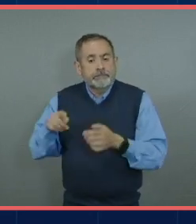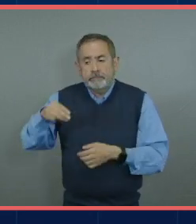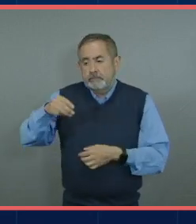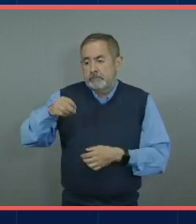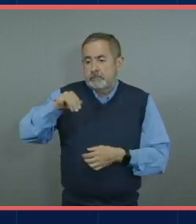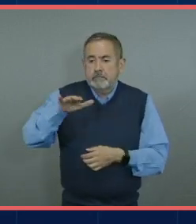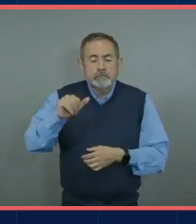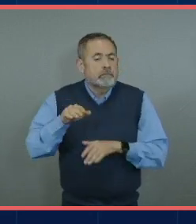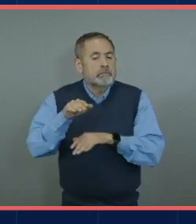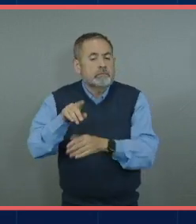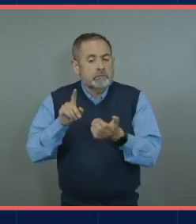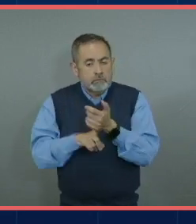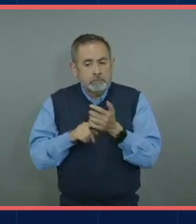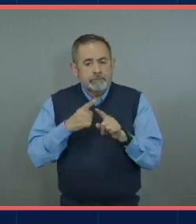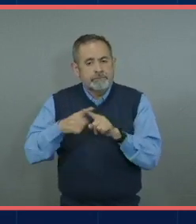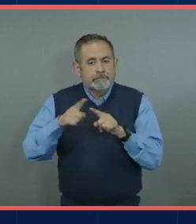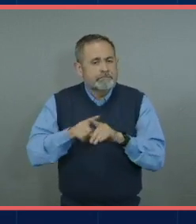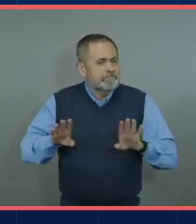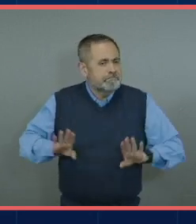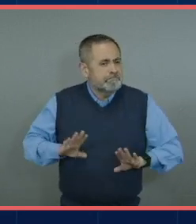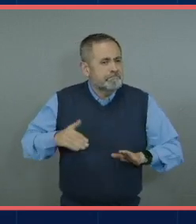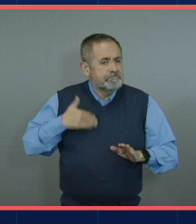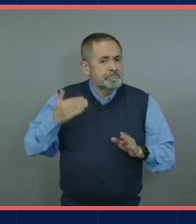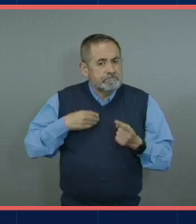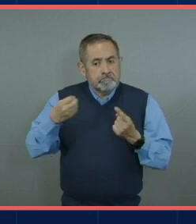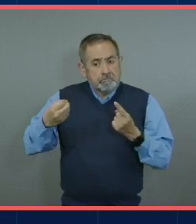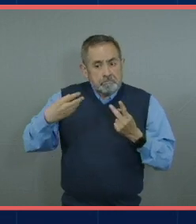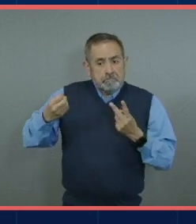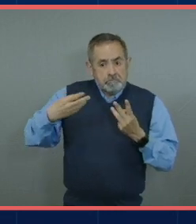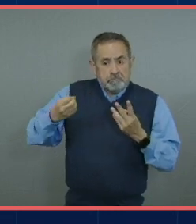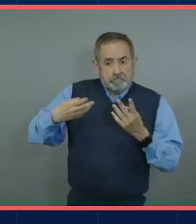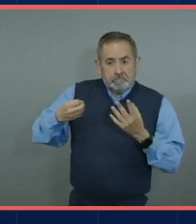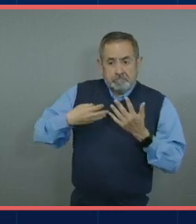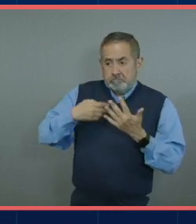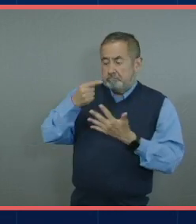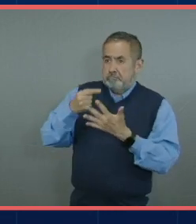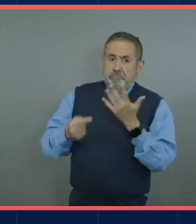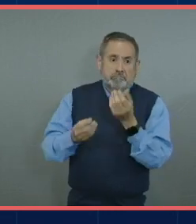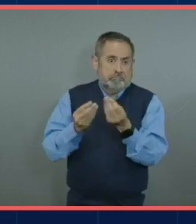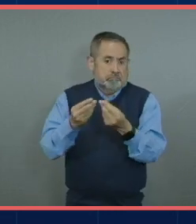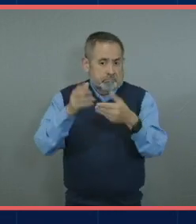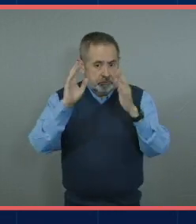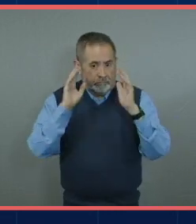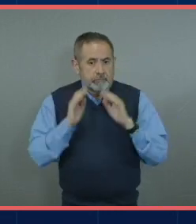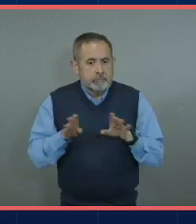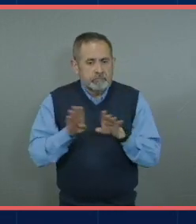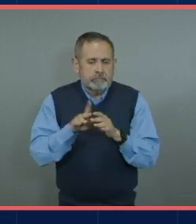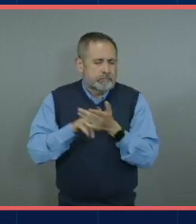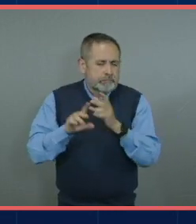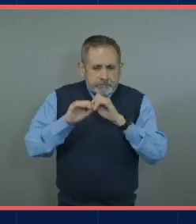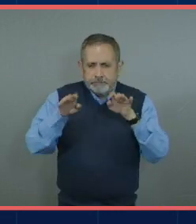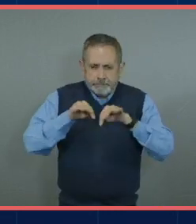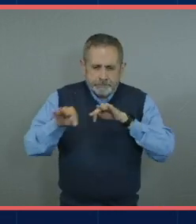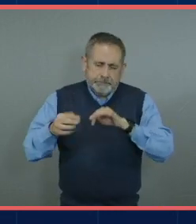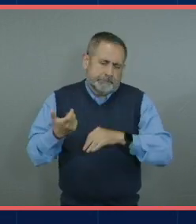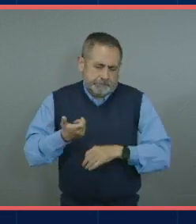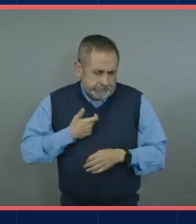de la parte de todos los beneficios adicionales que hay además de solamente del trabajo